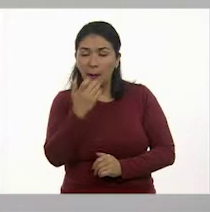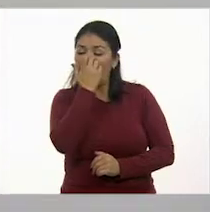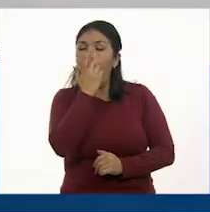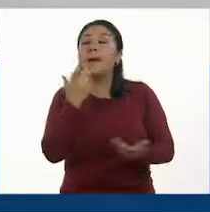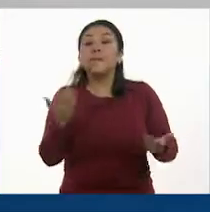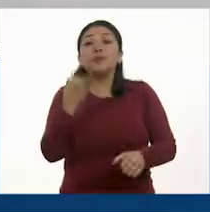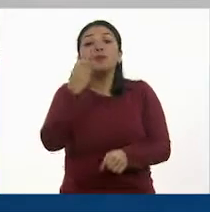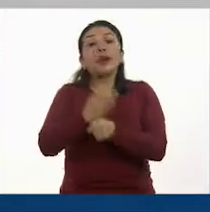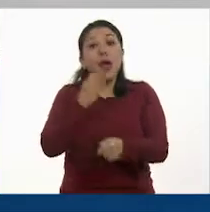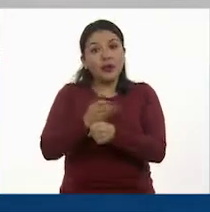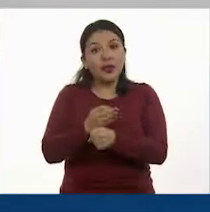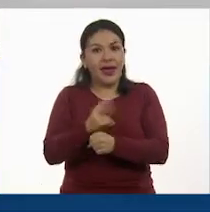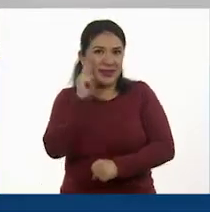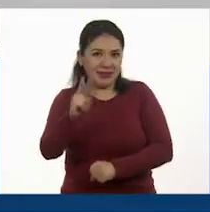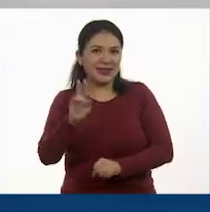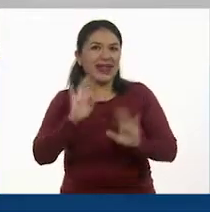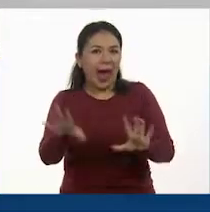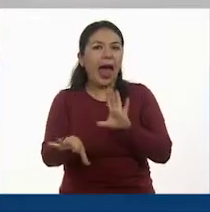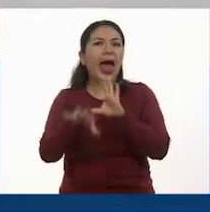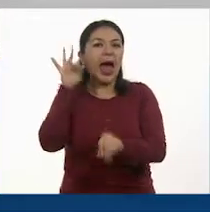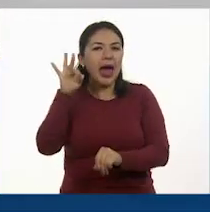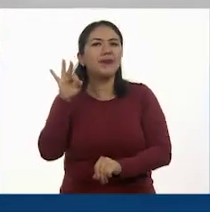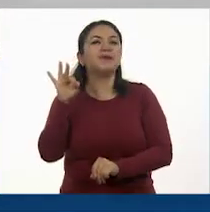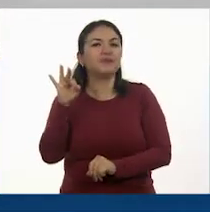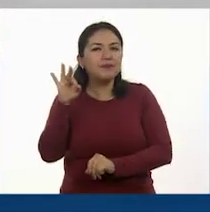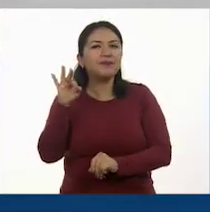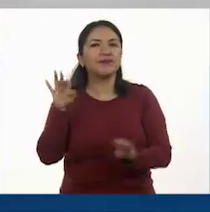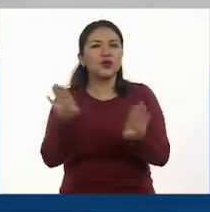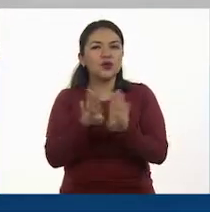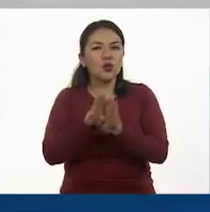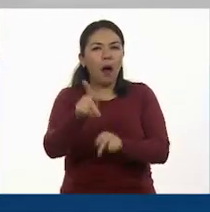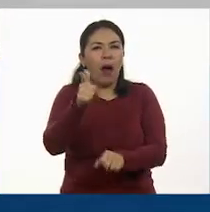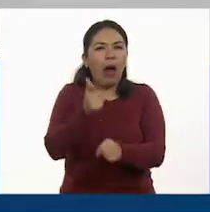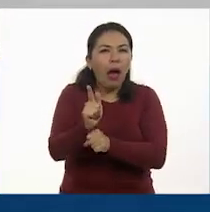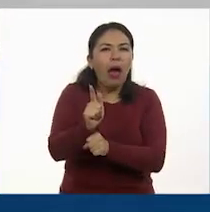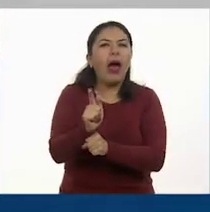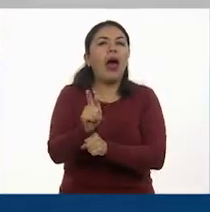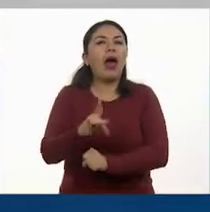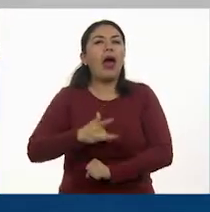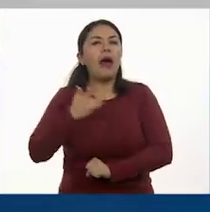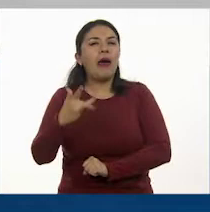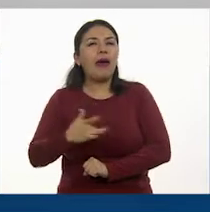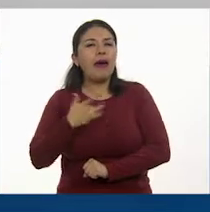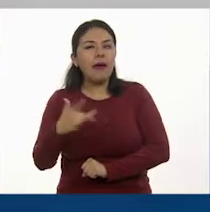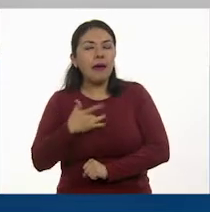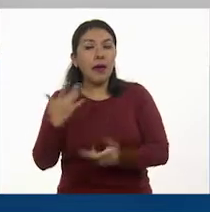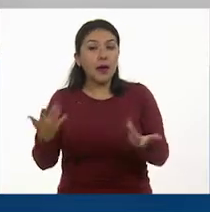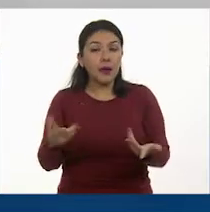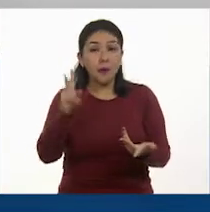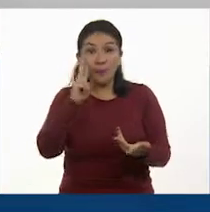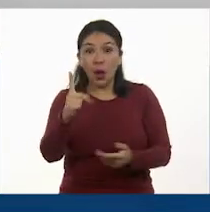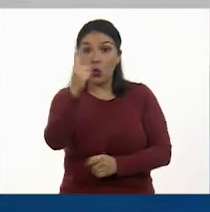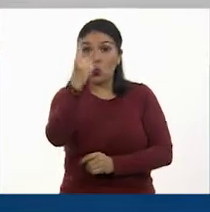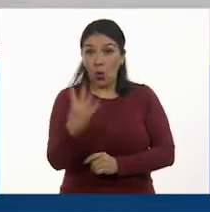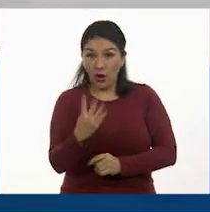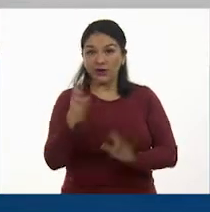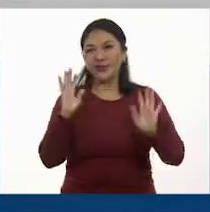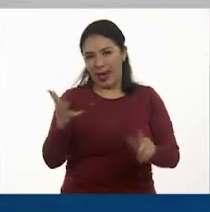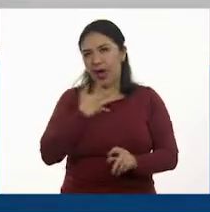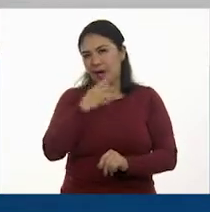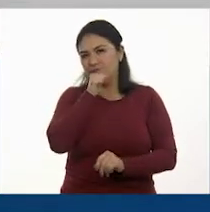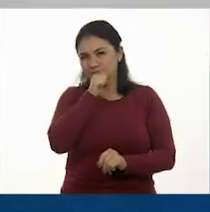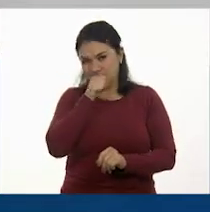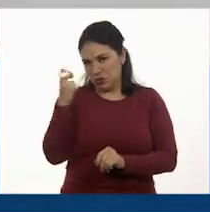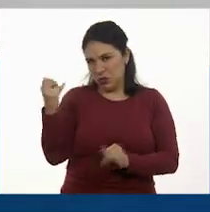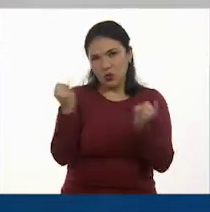Entonces, pues ya tenemos ahora expresado y nos damos cuenta que, bueno, un cuarto ya lo tenemos igual